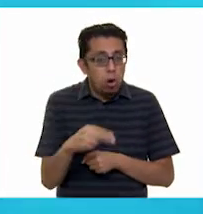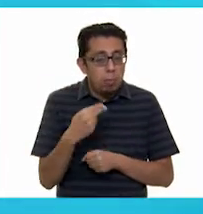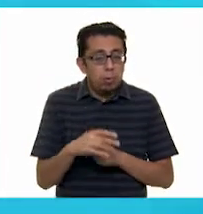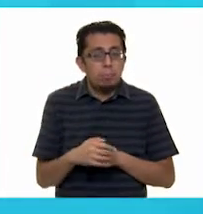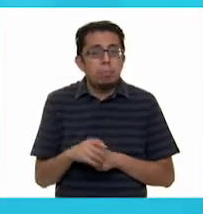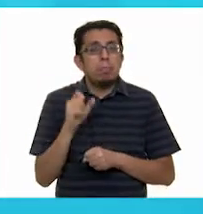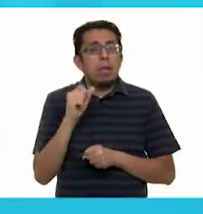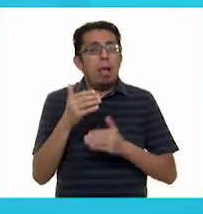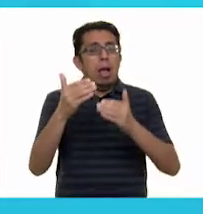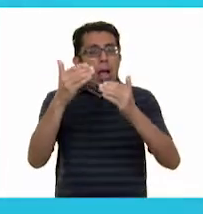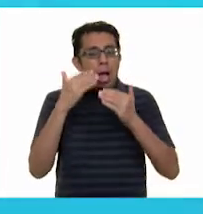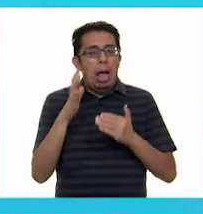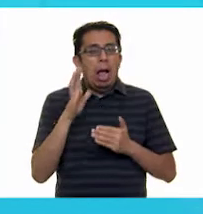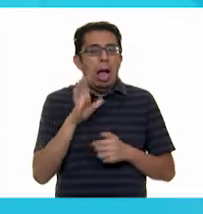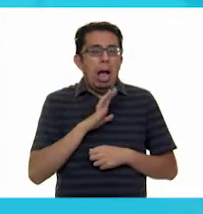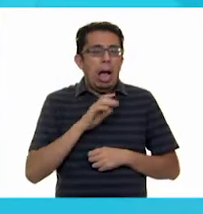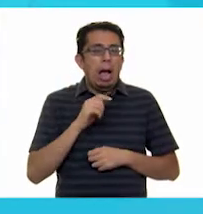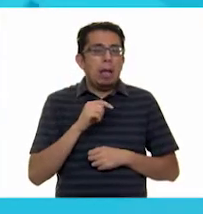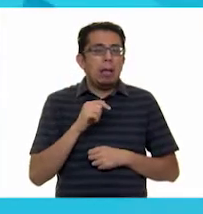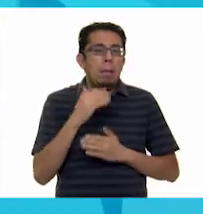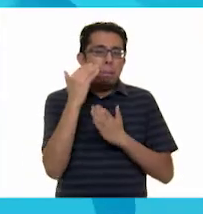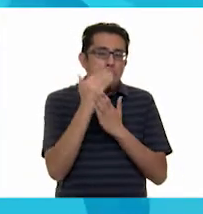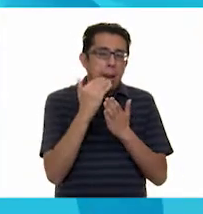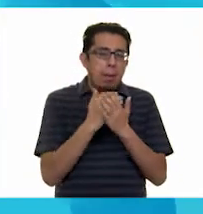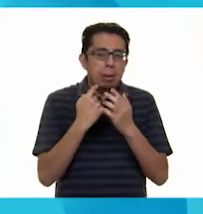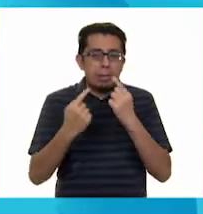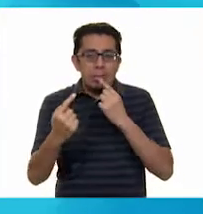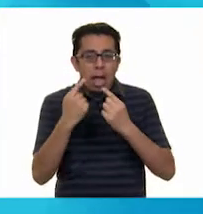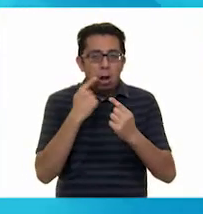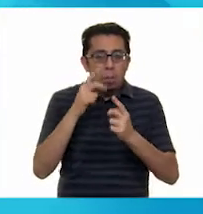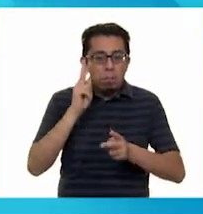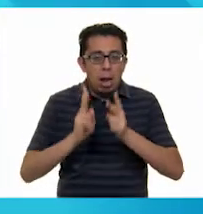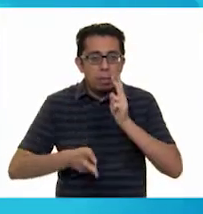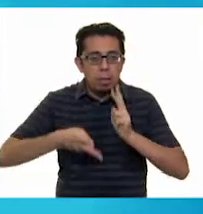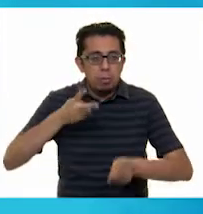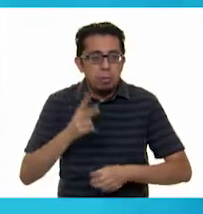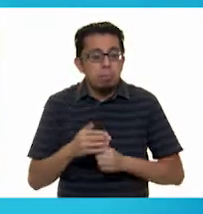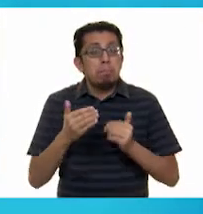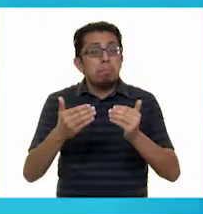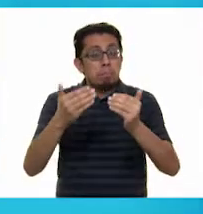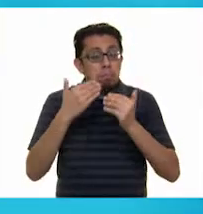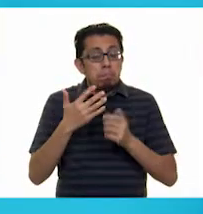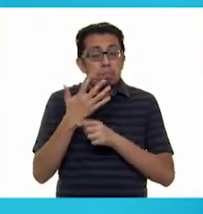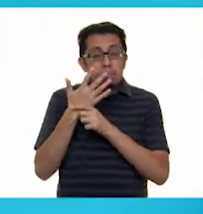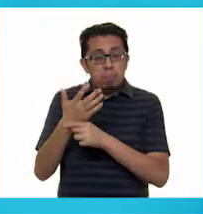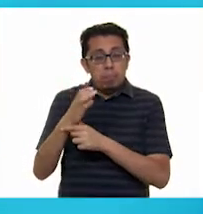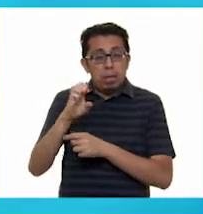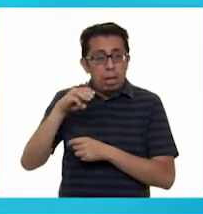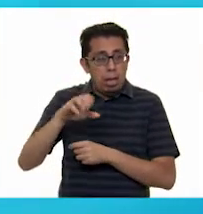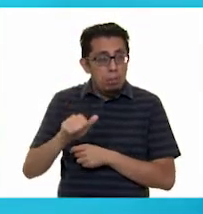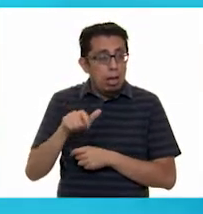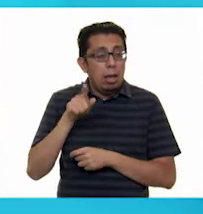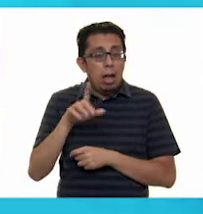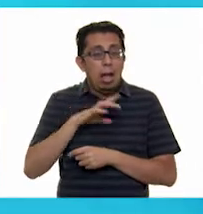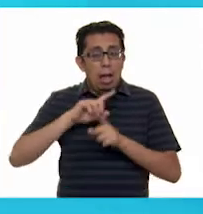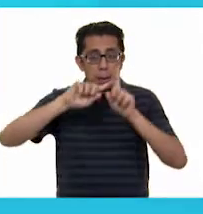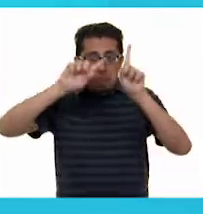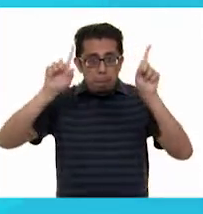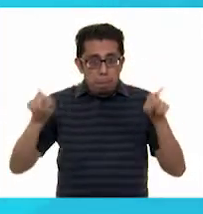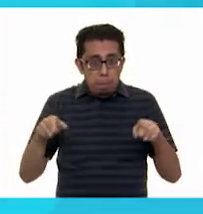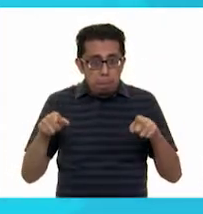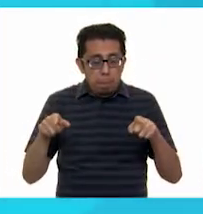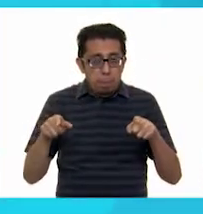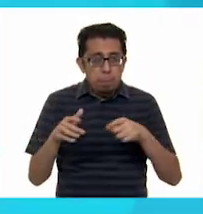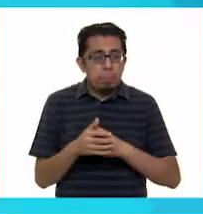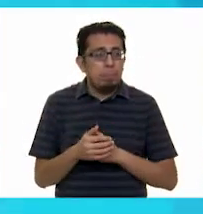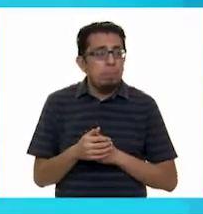posteriormente viene el diálogo, lo que van a decir. Y ahí enseguida, donde dice Emma, donde está la acotación entre paréntesis,